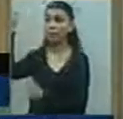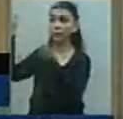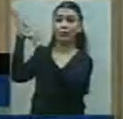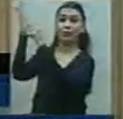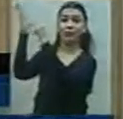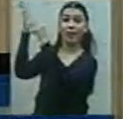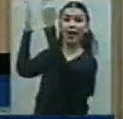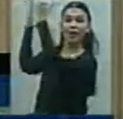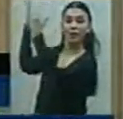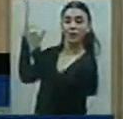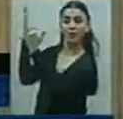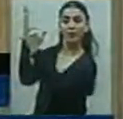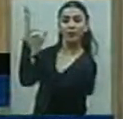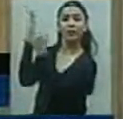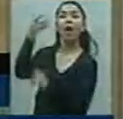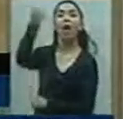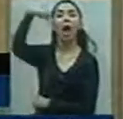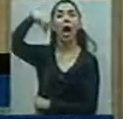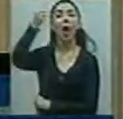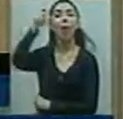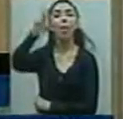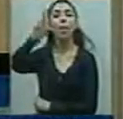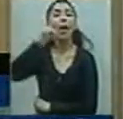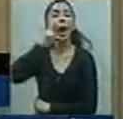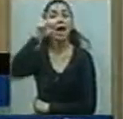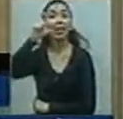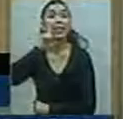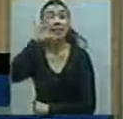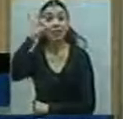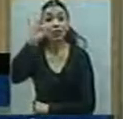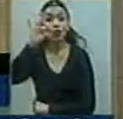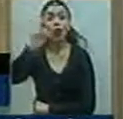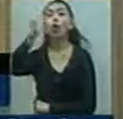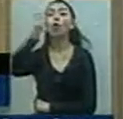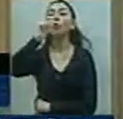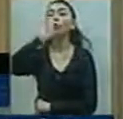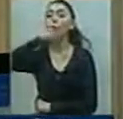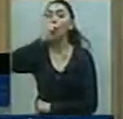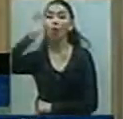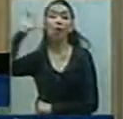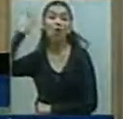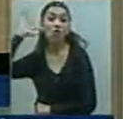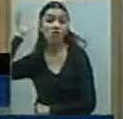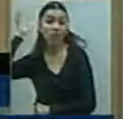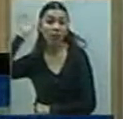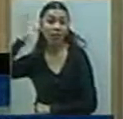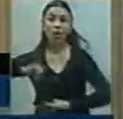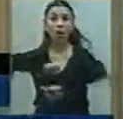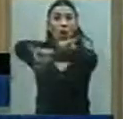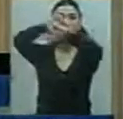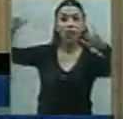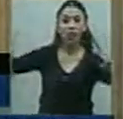desacertadas, porque son falsas, y ya se acabó la mentira.